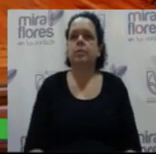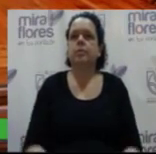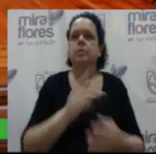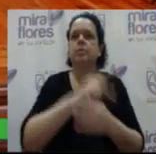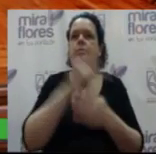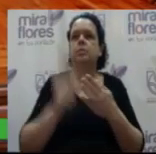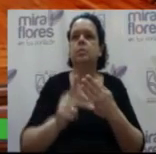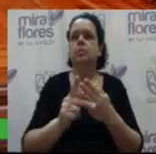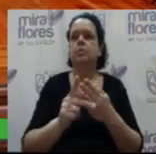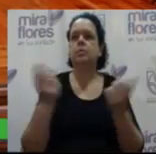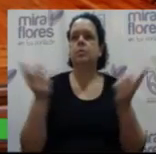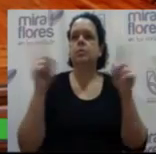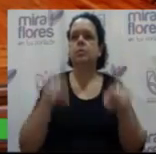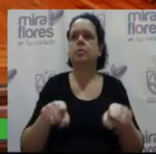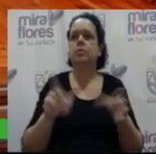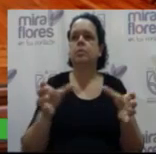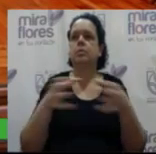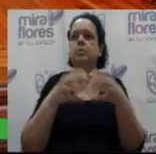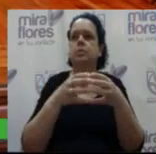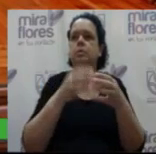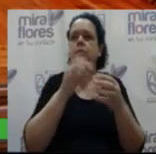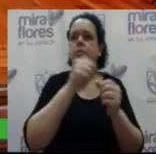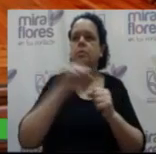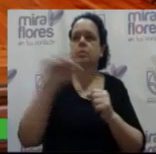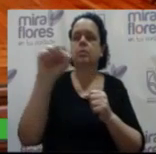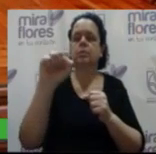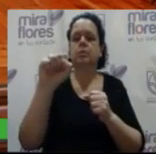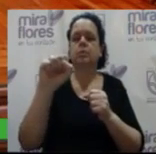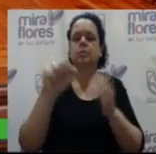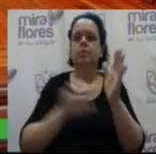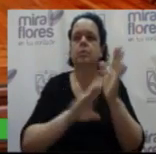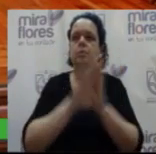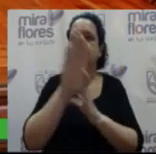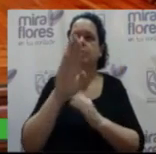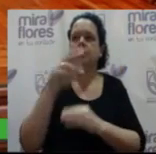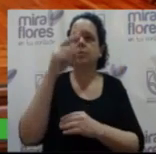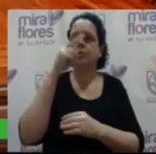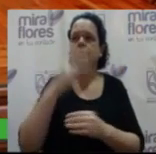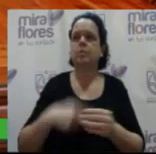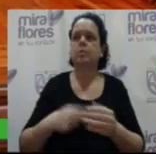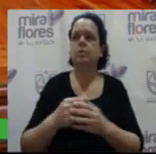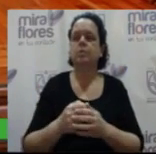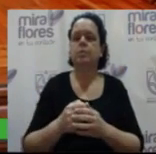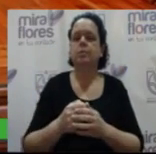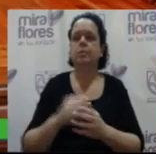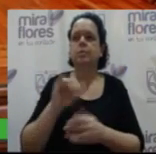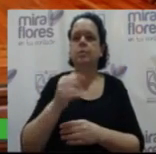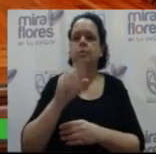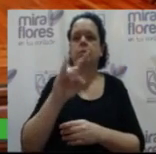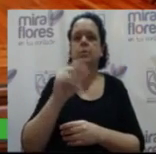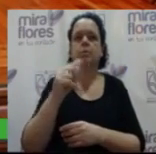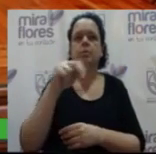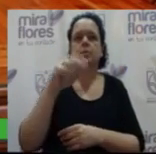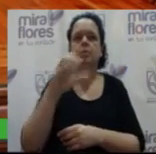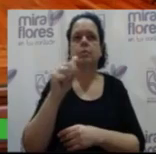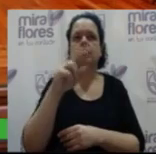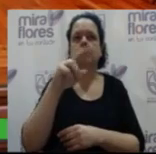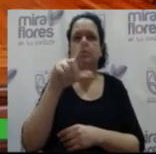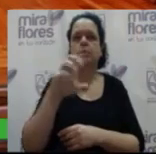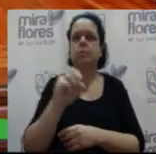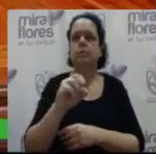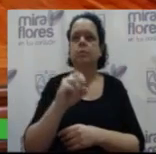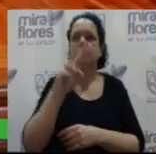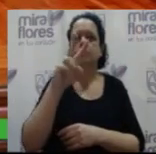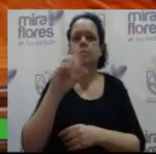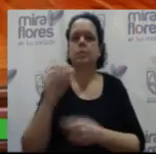Proyecto de acuerdo de Consejo que autoriza el viaje del gerente de desarrollo humano doctor Carlos Enrique Contreras Ríos del 17 al 20 de octubre